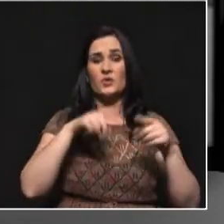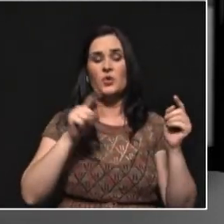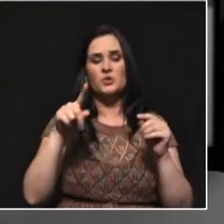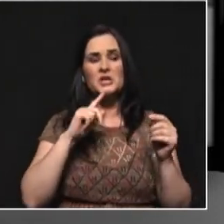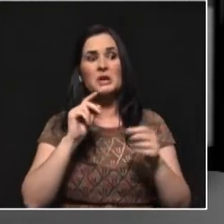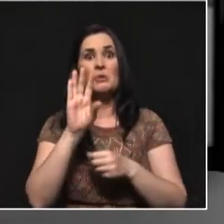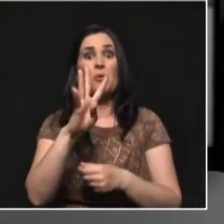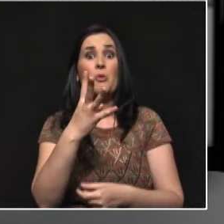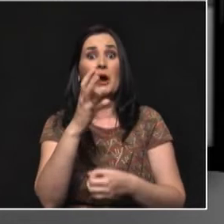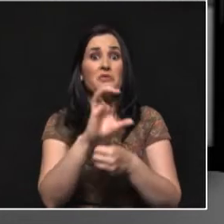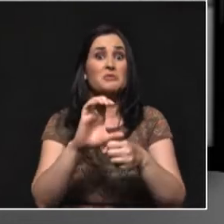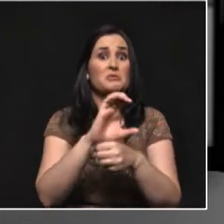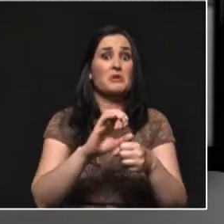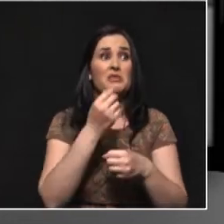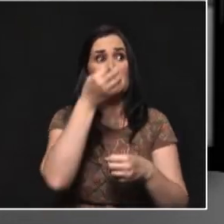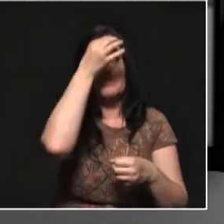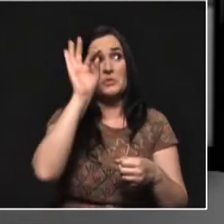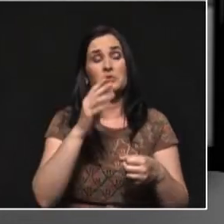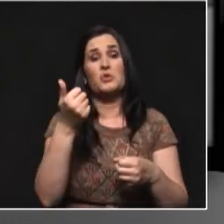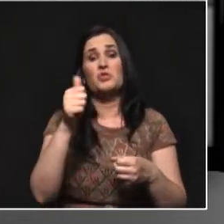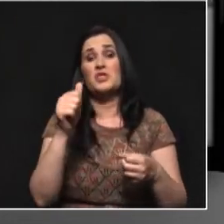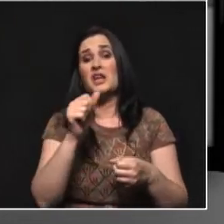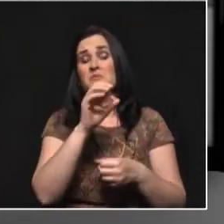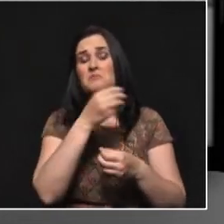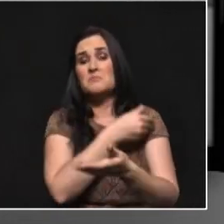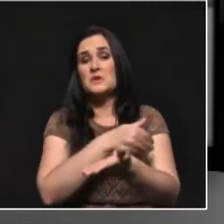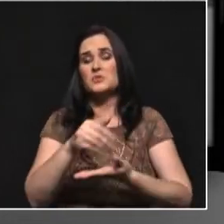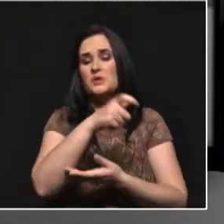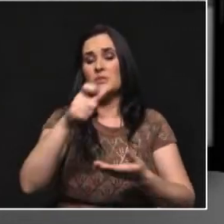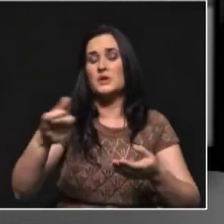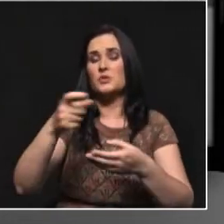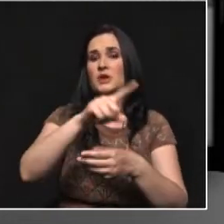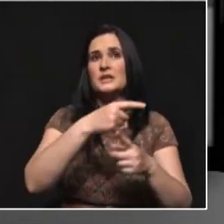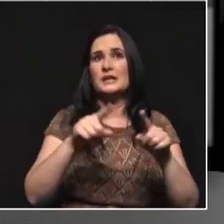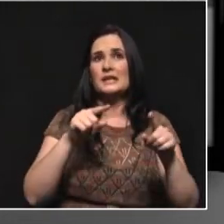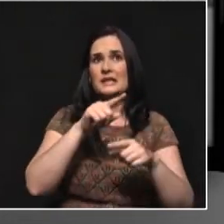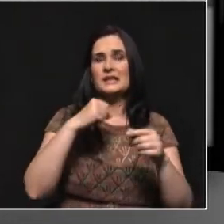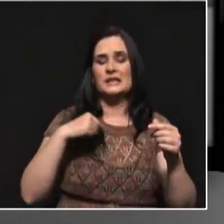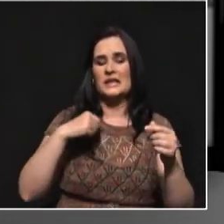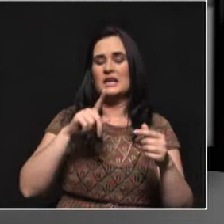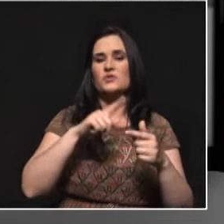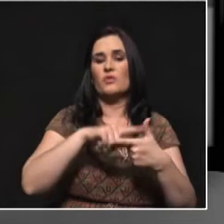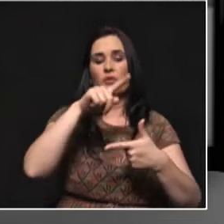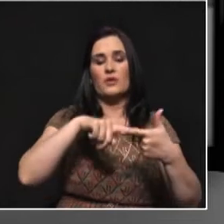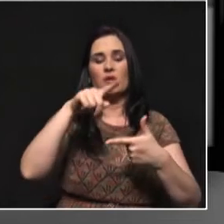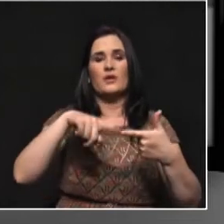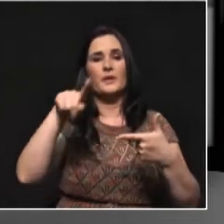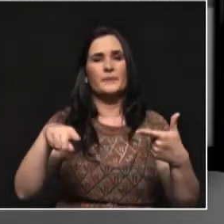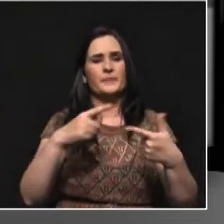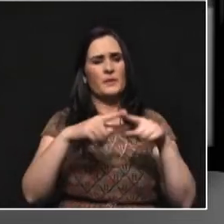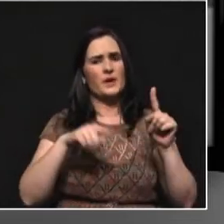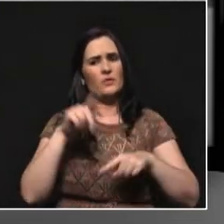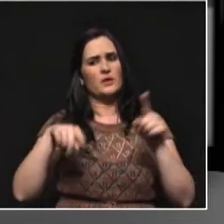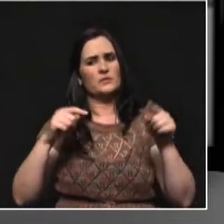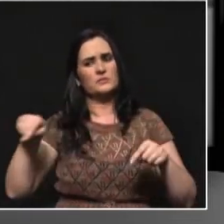que cubren tal vez 10 millones de habitantes de los 45 o 50. Y ahí comienza como a arrastrarse una tendencia que hace que la otra gente no se sienta